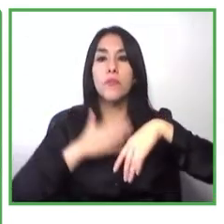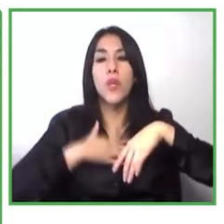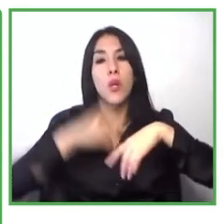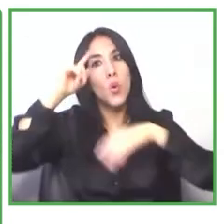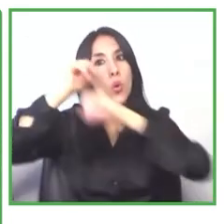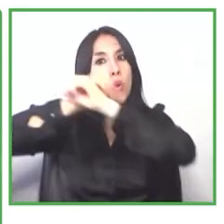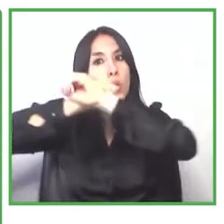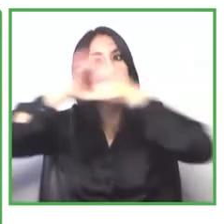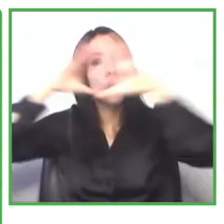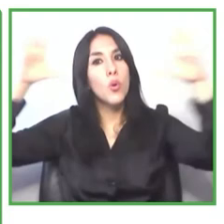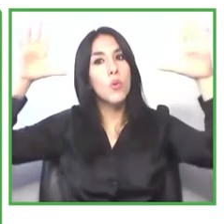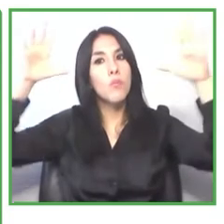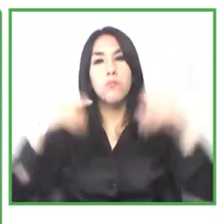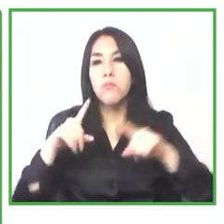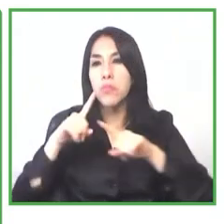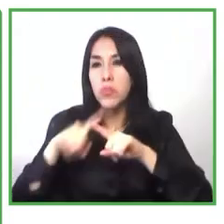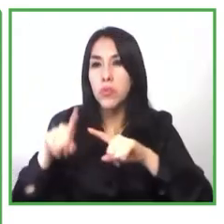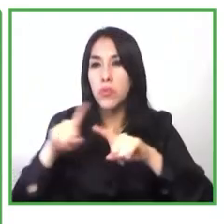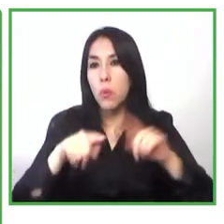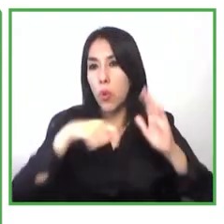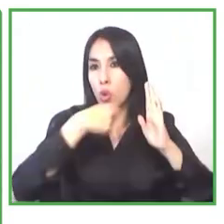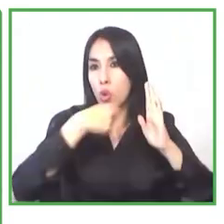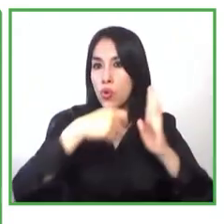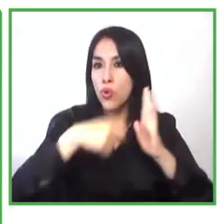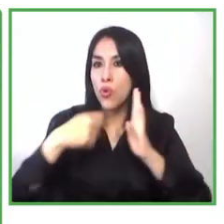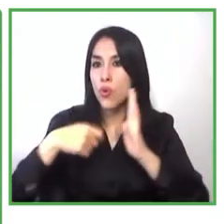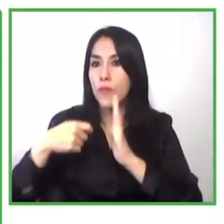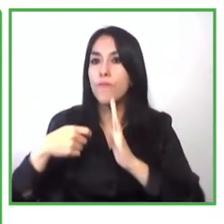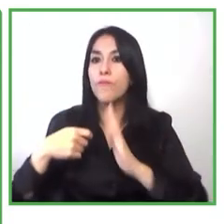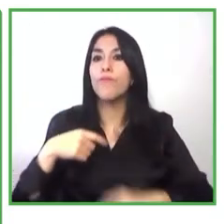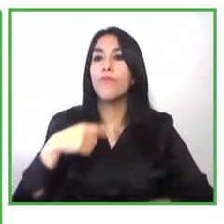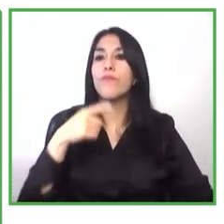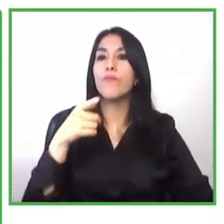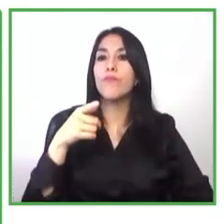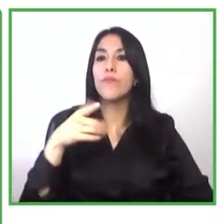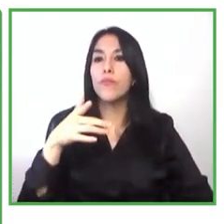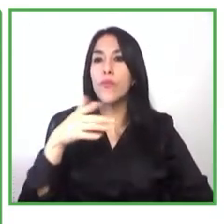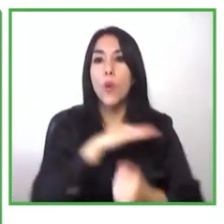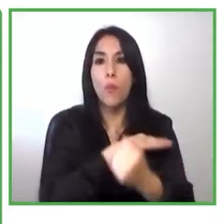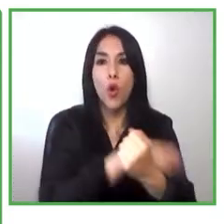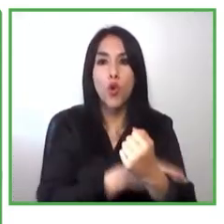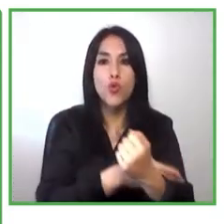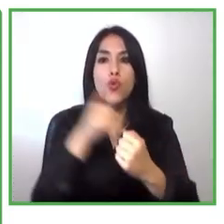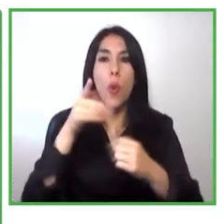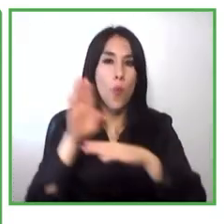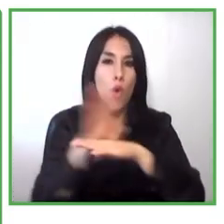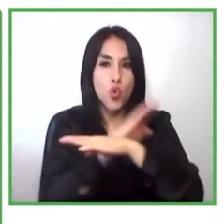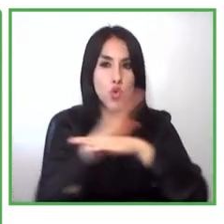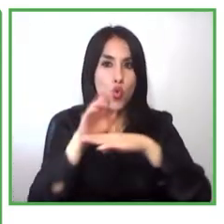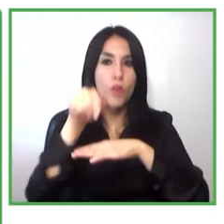proyectos para potenciar sus capacidades y herramientas de negocio Sol Siret adelante y bienvenida